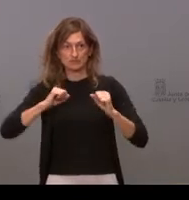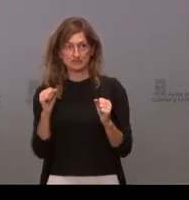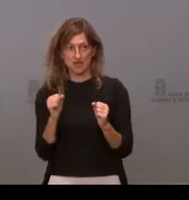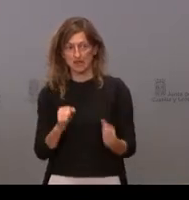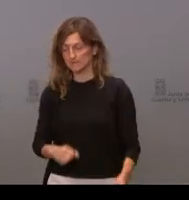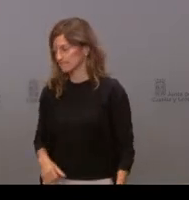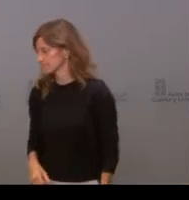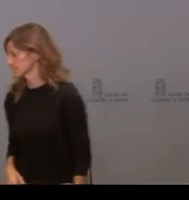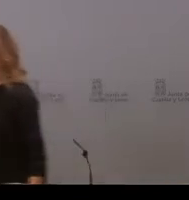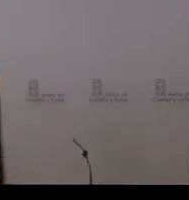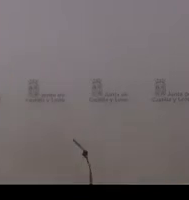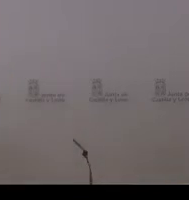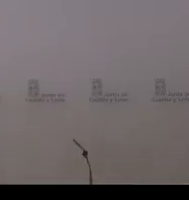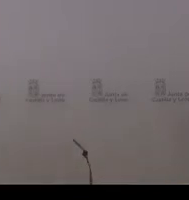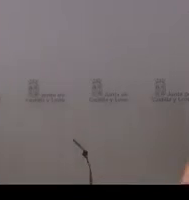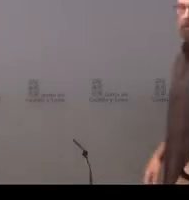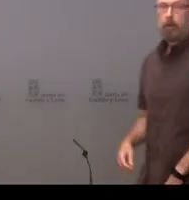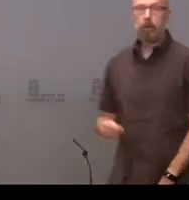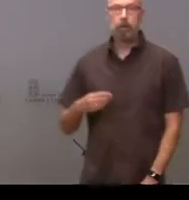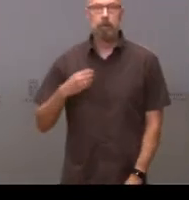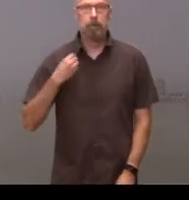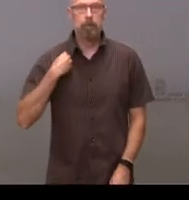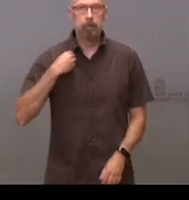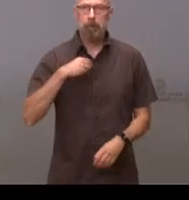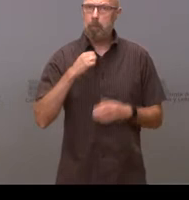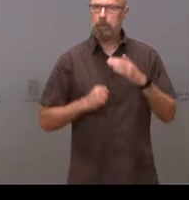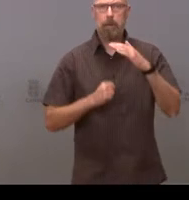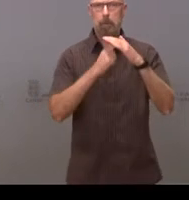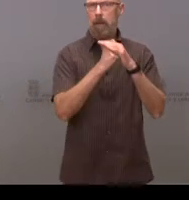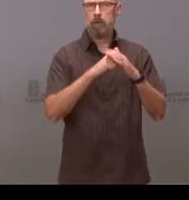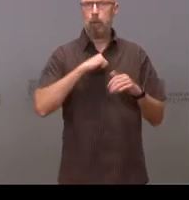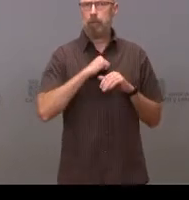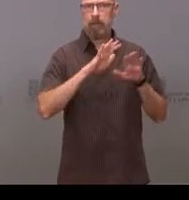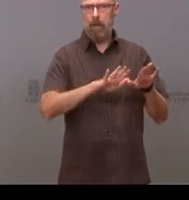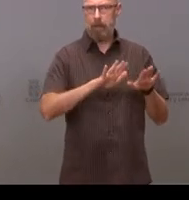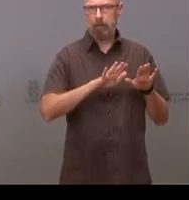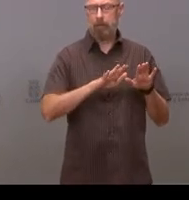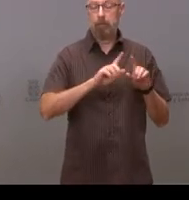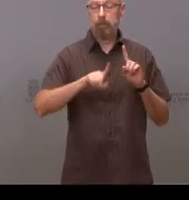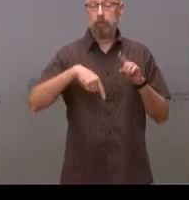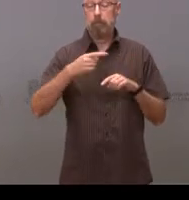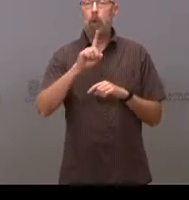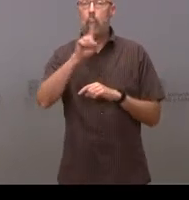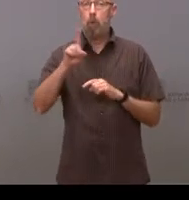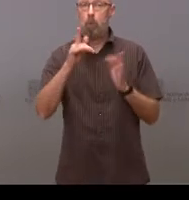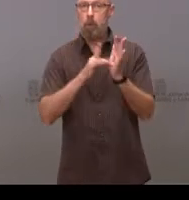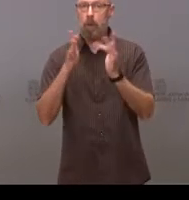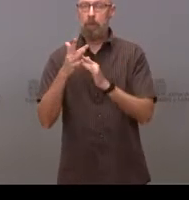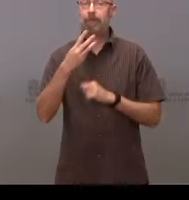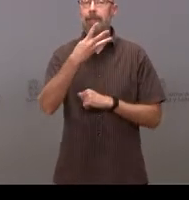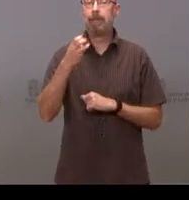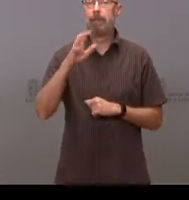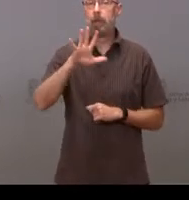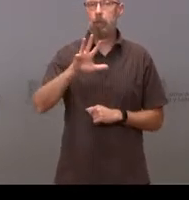Fue el pico máximo que hemos tenido de personas hospitalizadas en planta. El 1 de abril teníamos 353